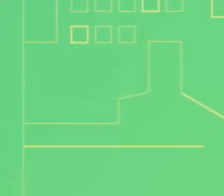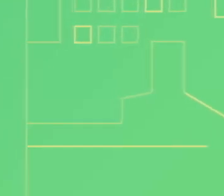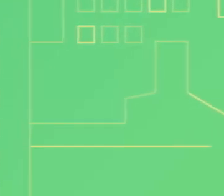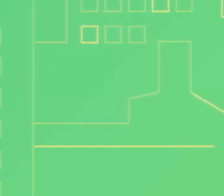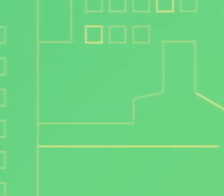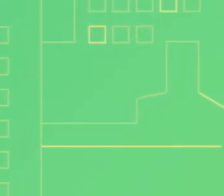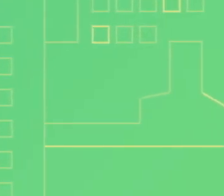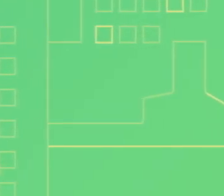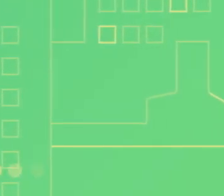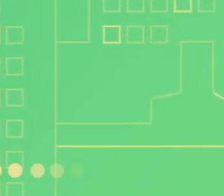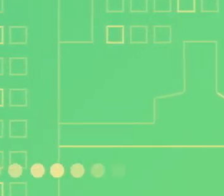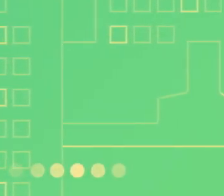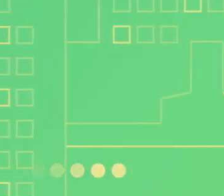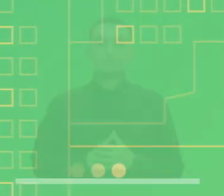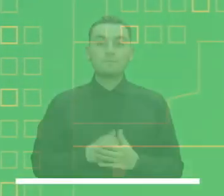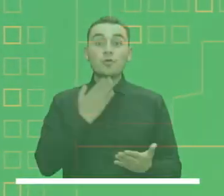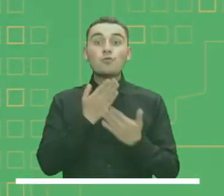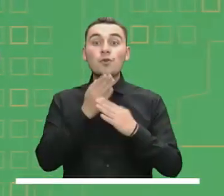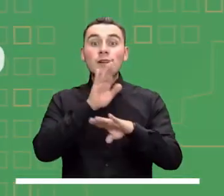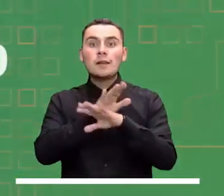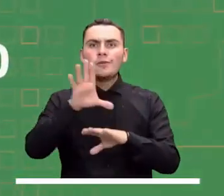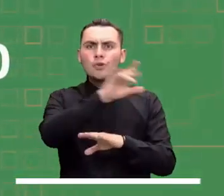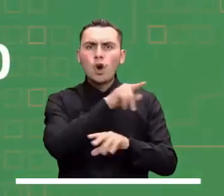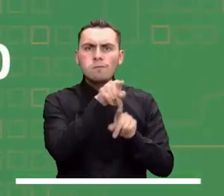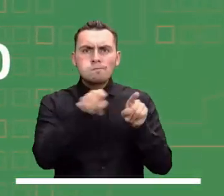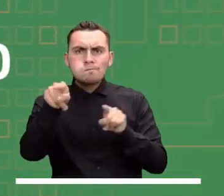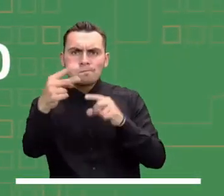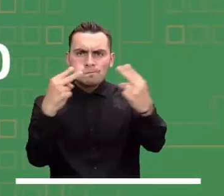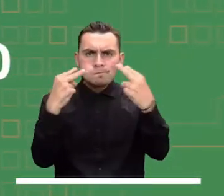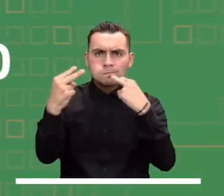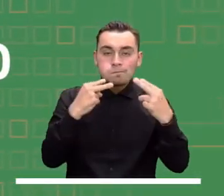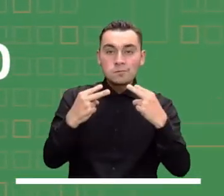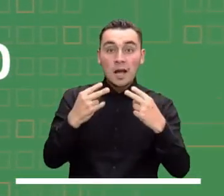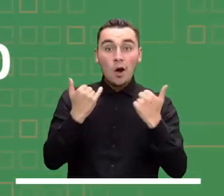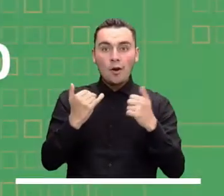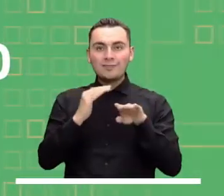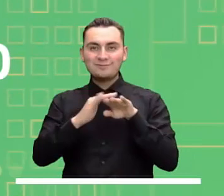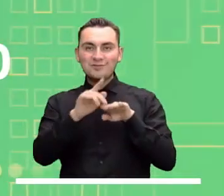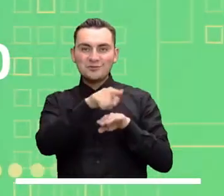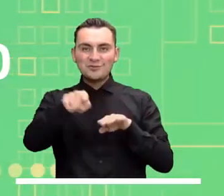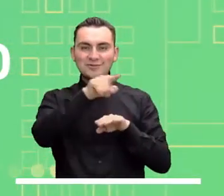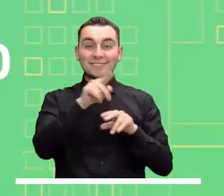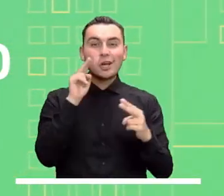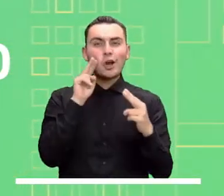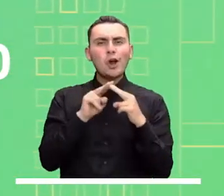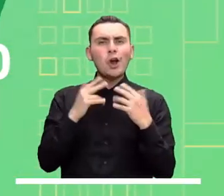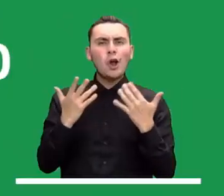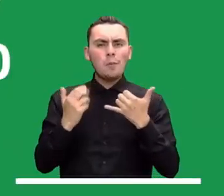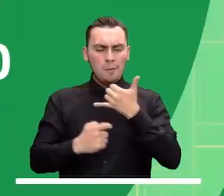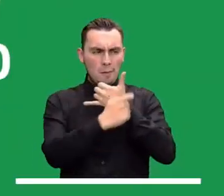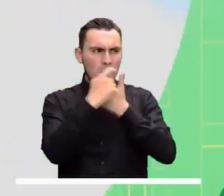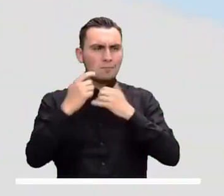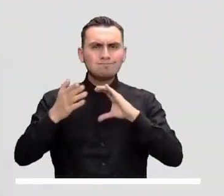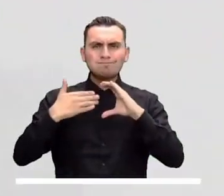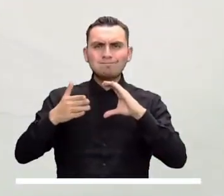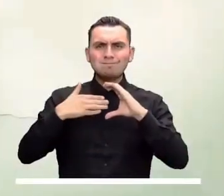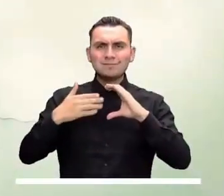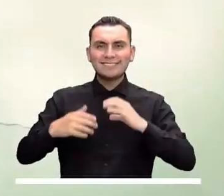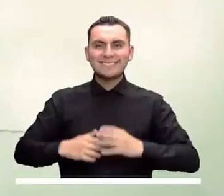Buenas tardes para toda nuestra audiencia. continuación los invitamos a conocer el pronóstico del tiempo en las diferentes regiones del país.